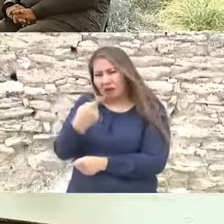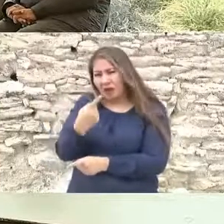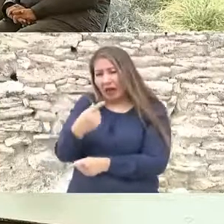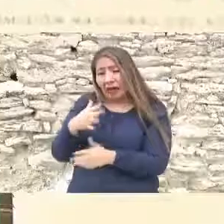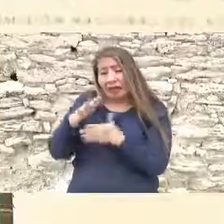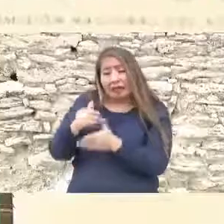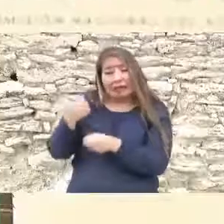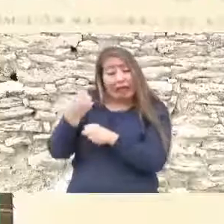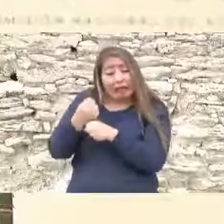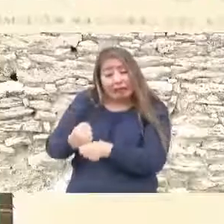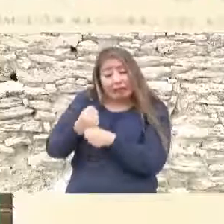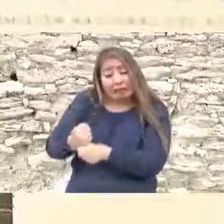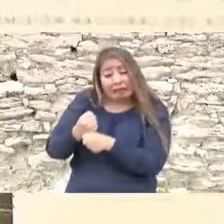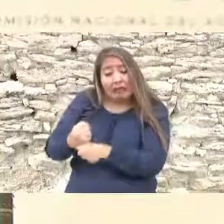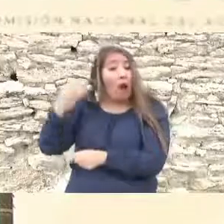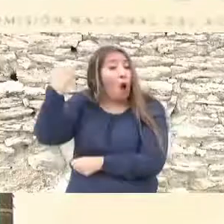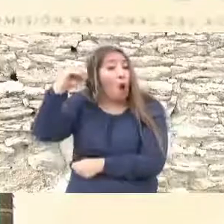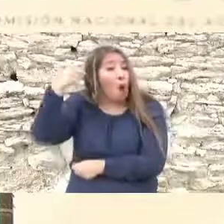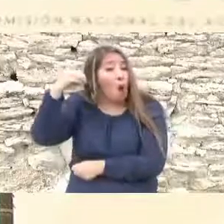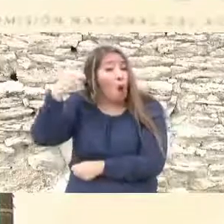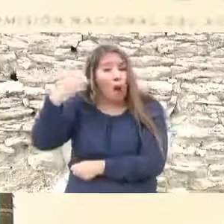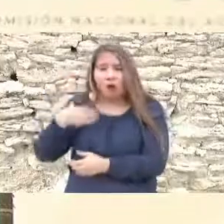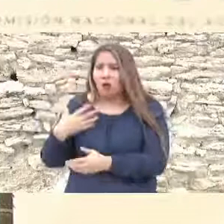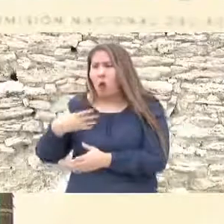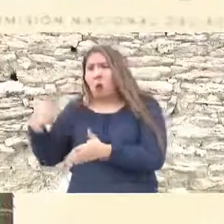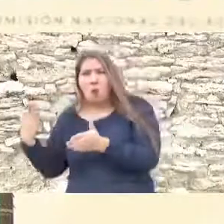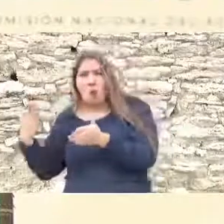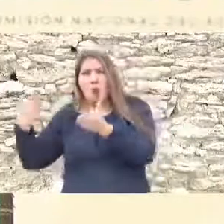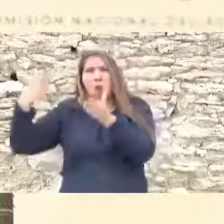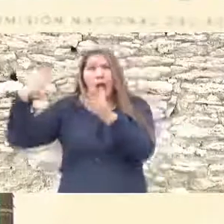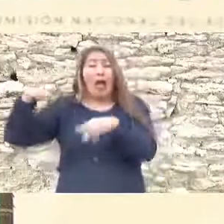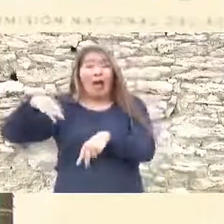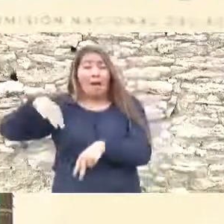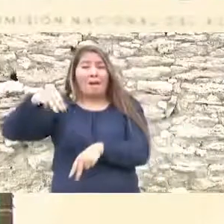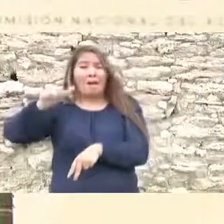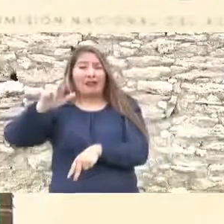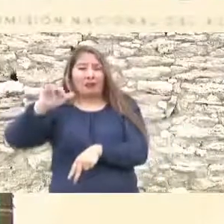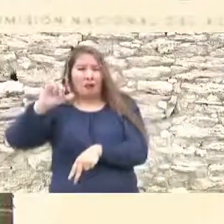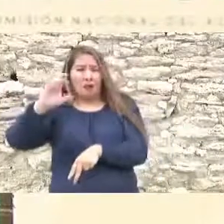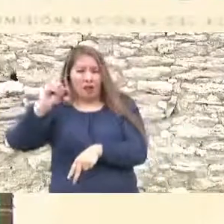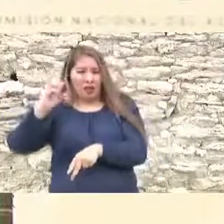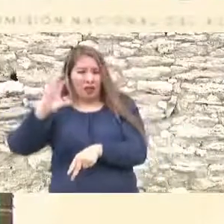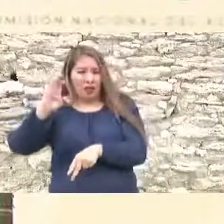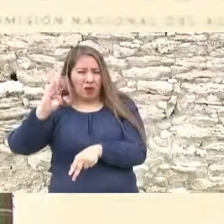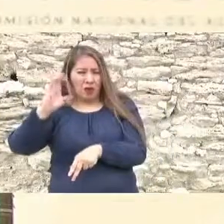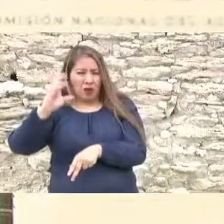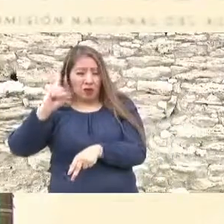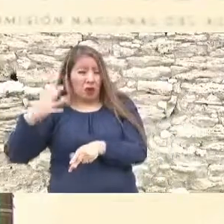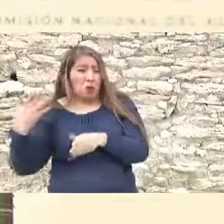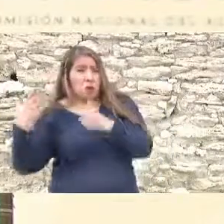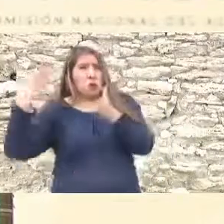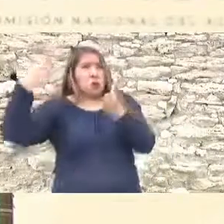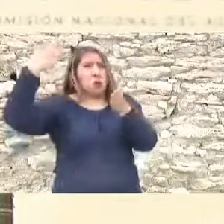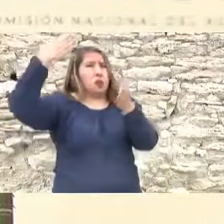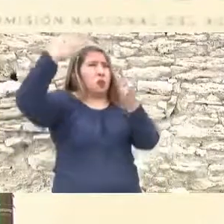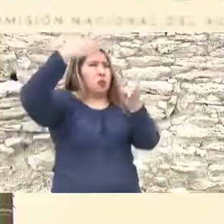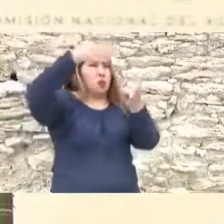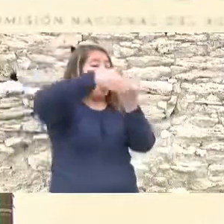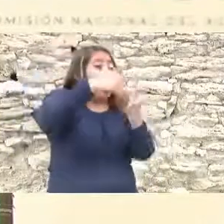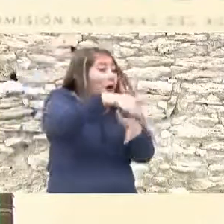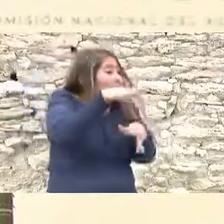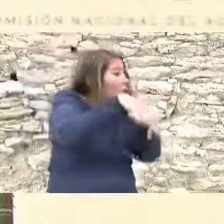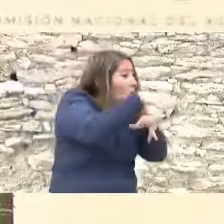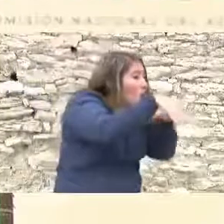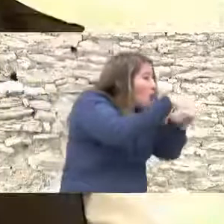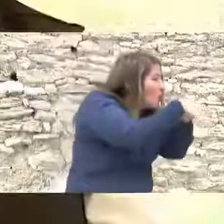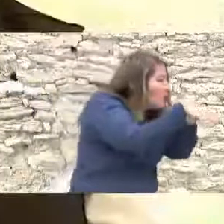resistir en Oaxaca. Así que Escobedo se vino al norte a buscar al presidente a Juárez, muy al norte. Aquí en el norte, el